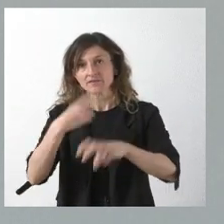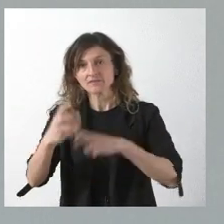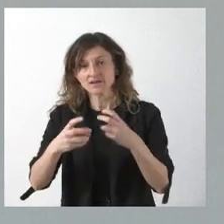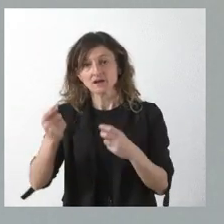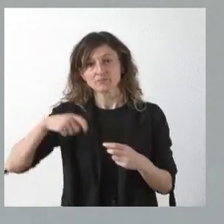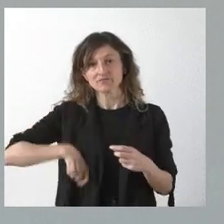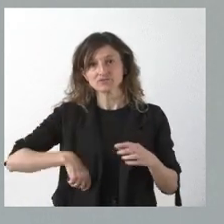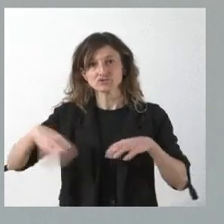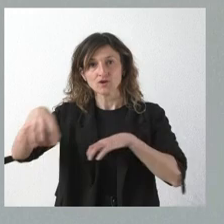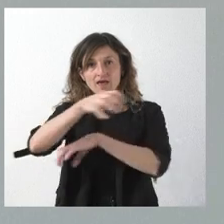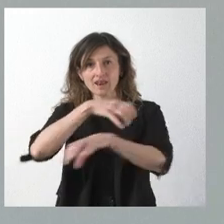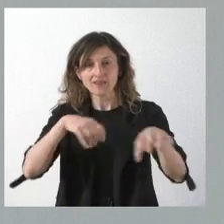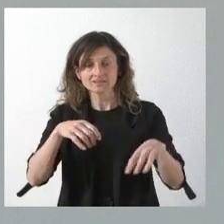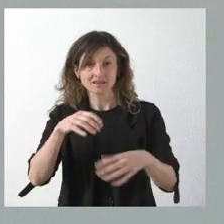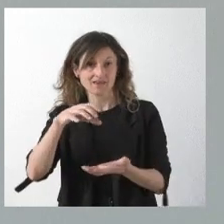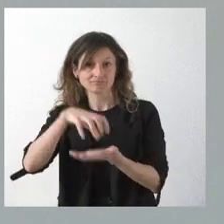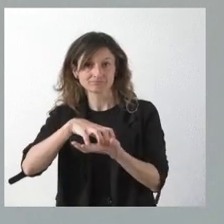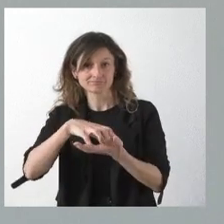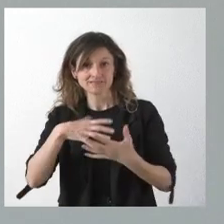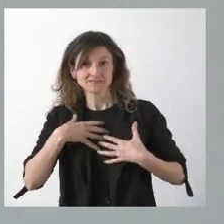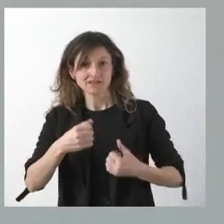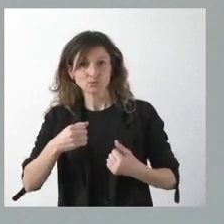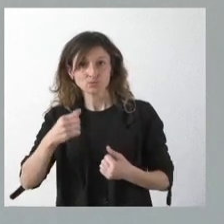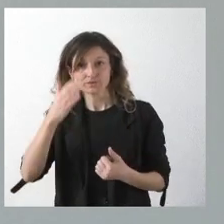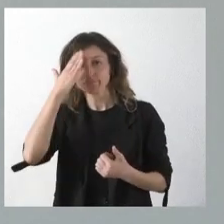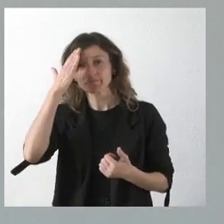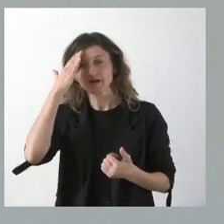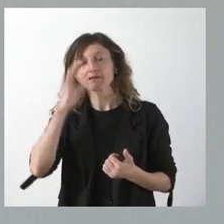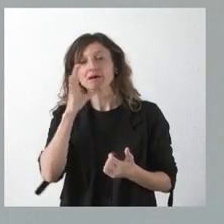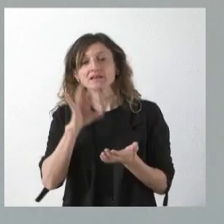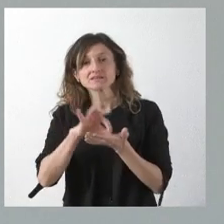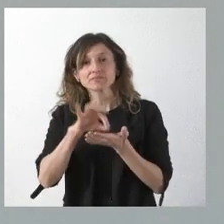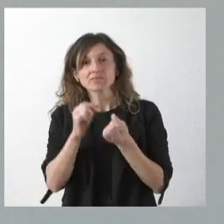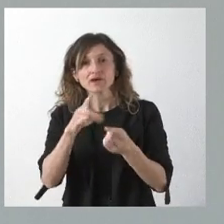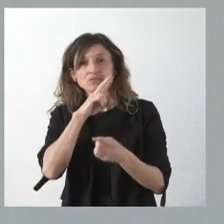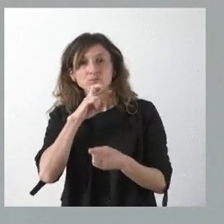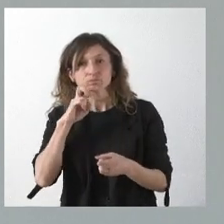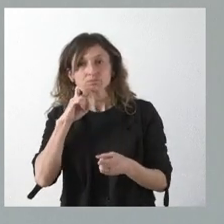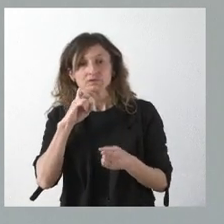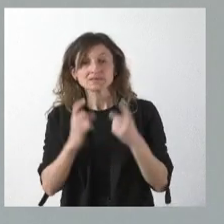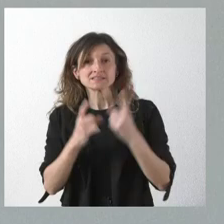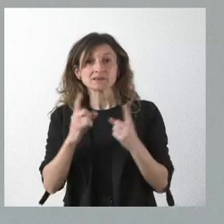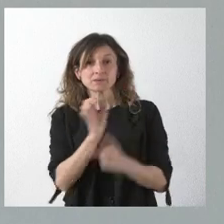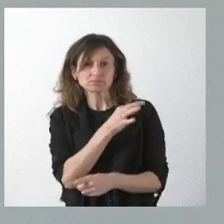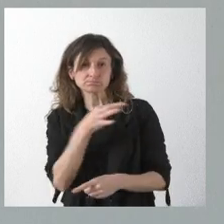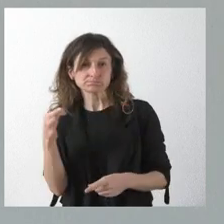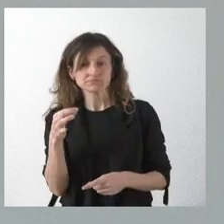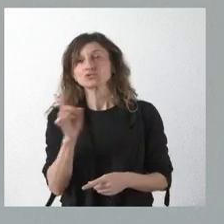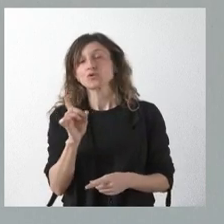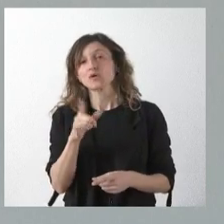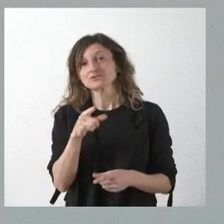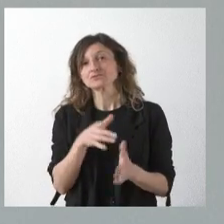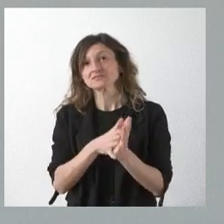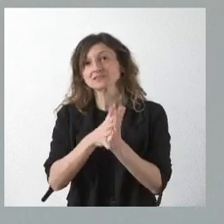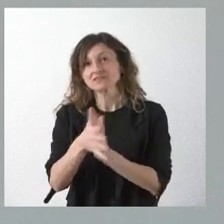profesionales en la intención primaria en el momento dado en el territorio, para garantizar el mejor servicio, que no siempre es el óptimo, porque el óptimo no se supondría